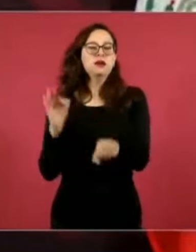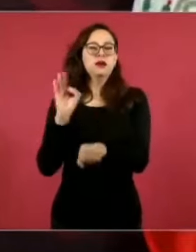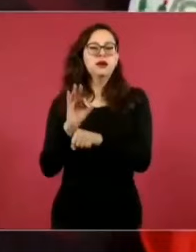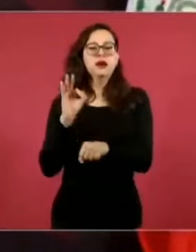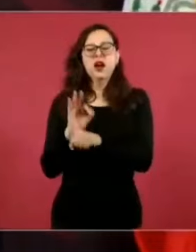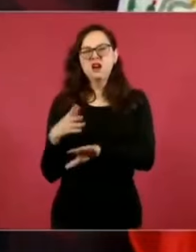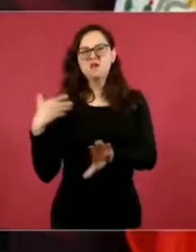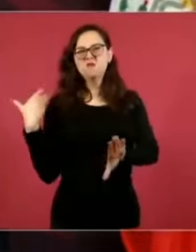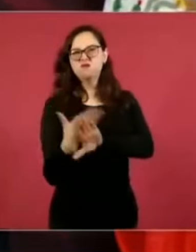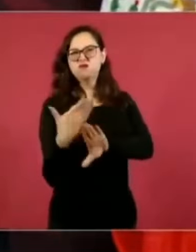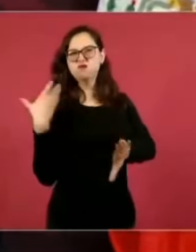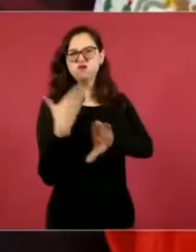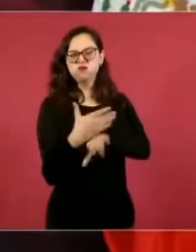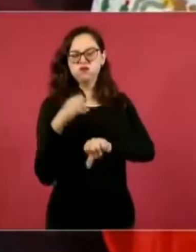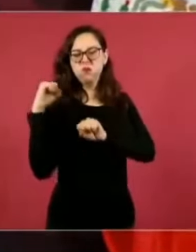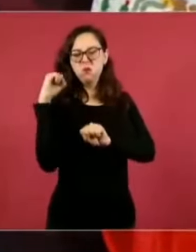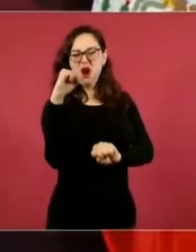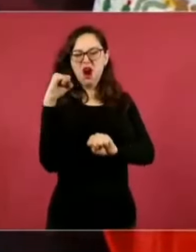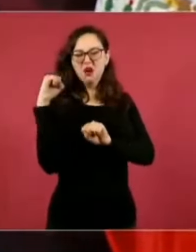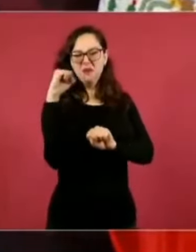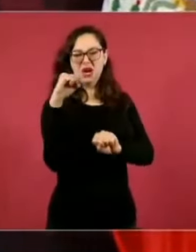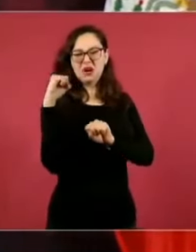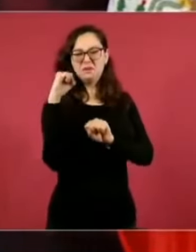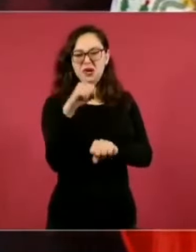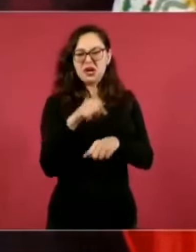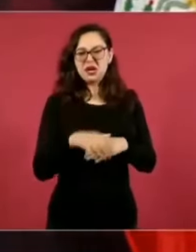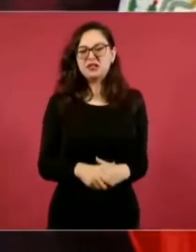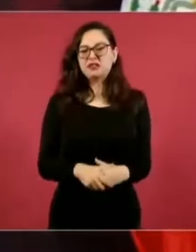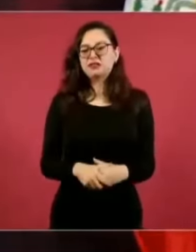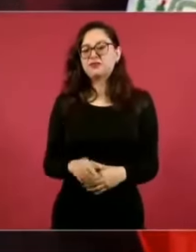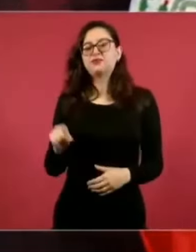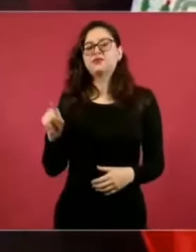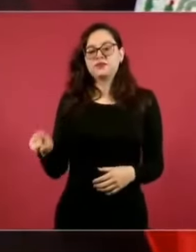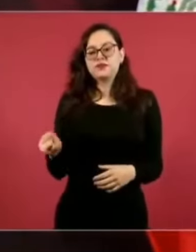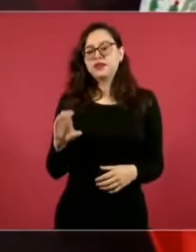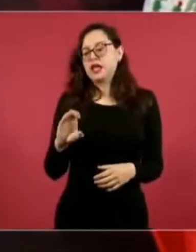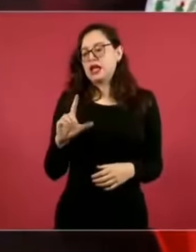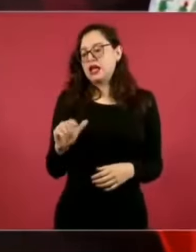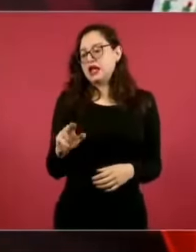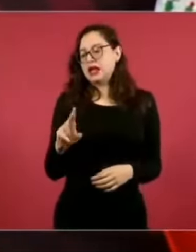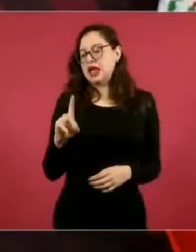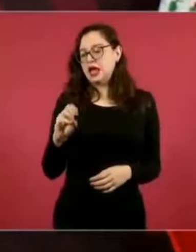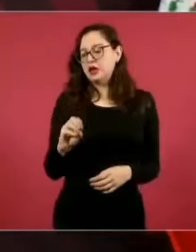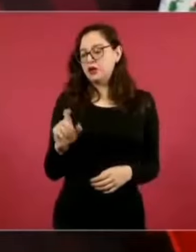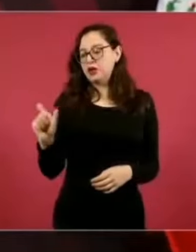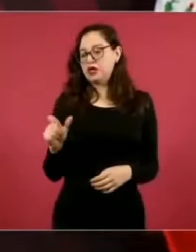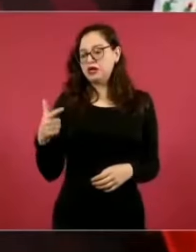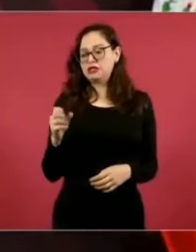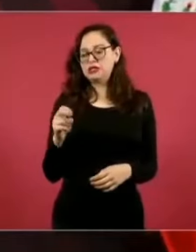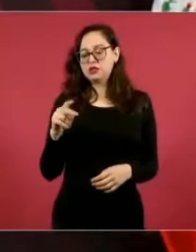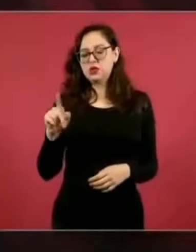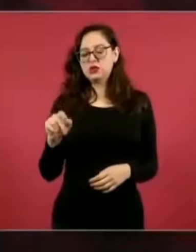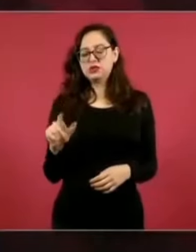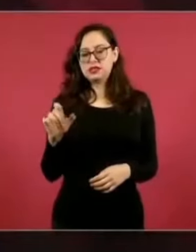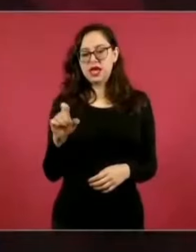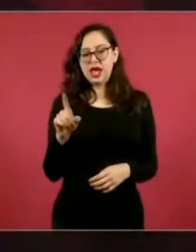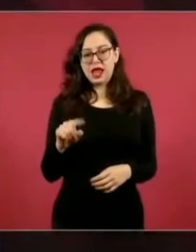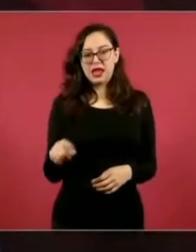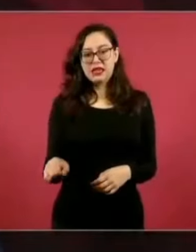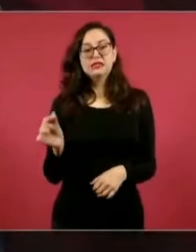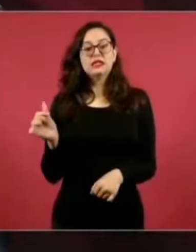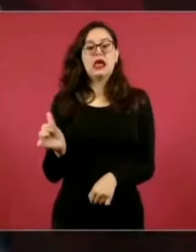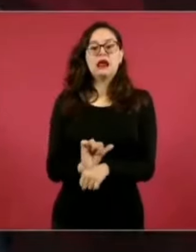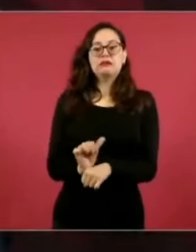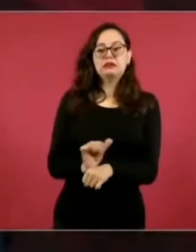Clau X. González, hasta artistas